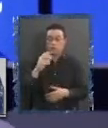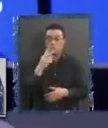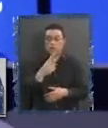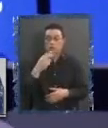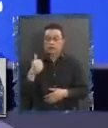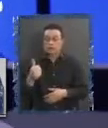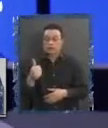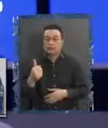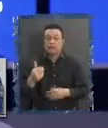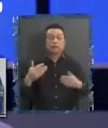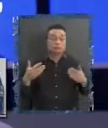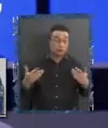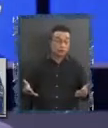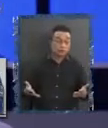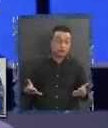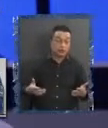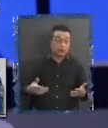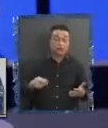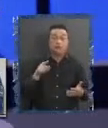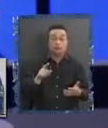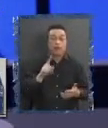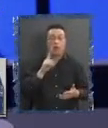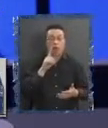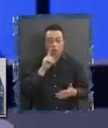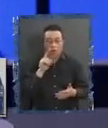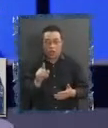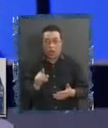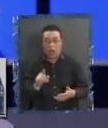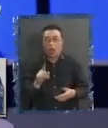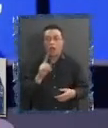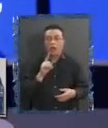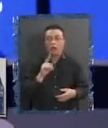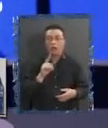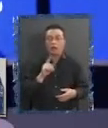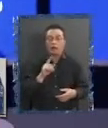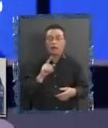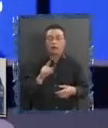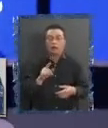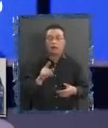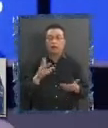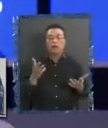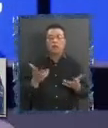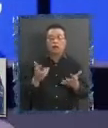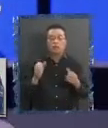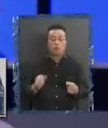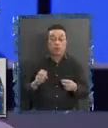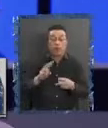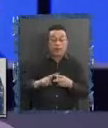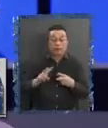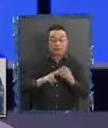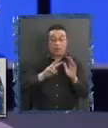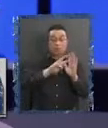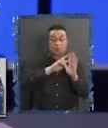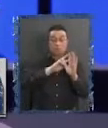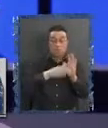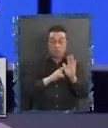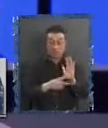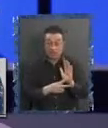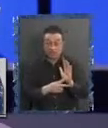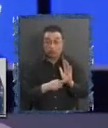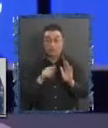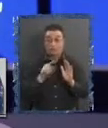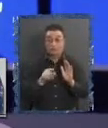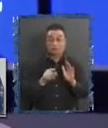Entonces, tenemos ahí que para hacer las modificaciones en este